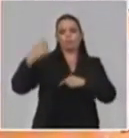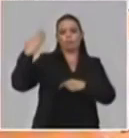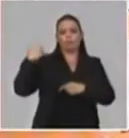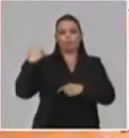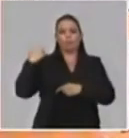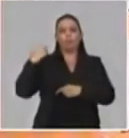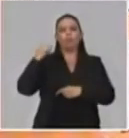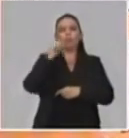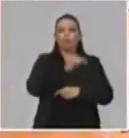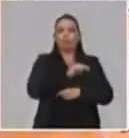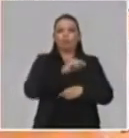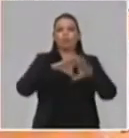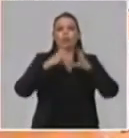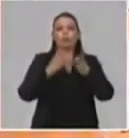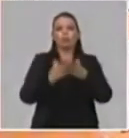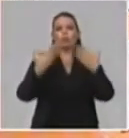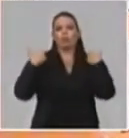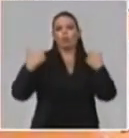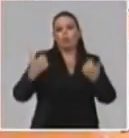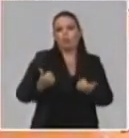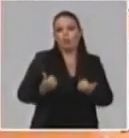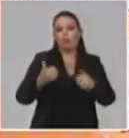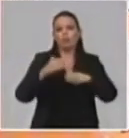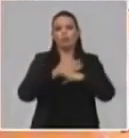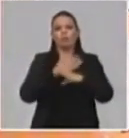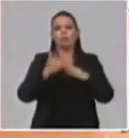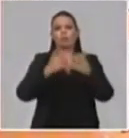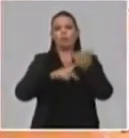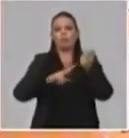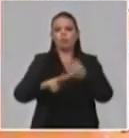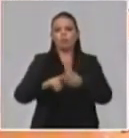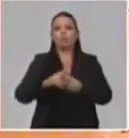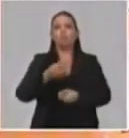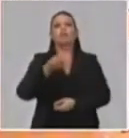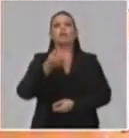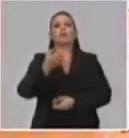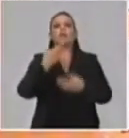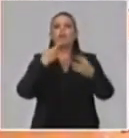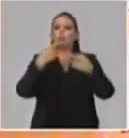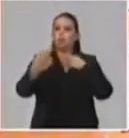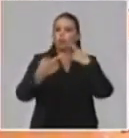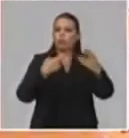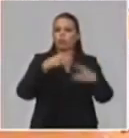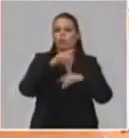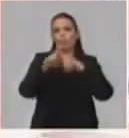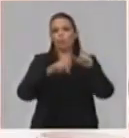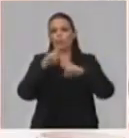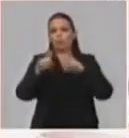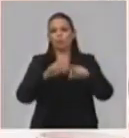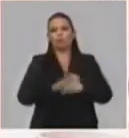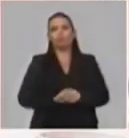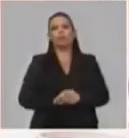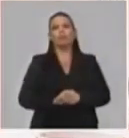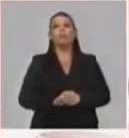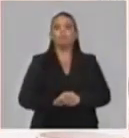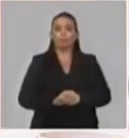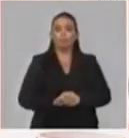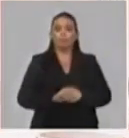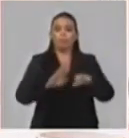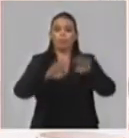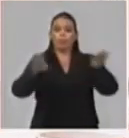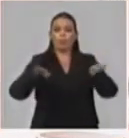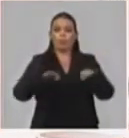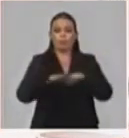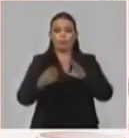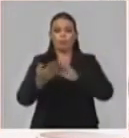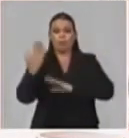por ustedes los directivos del Ministerio de las provincias respondiendo opiniones, preguntas de la mesa redonda anterior recibimos